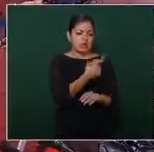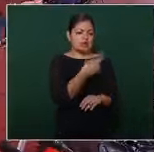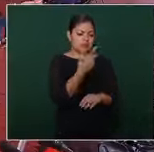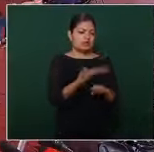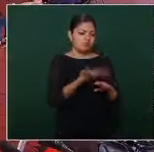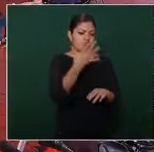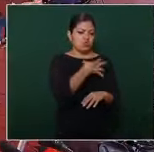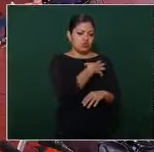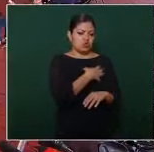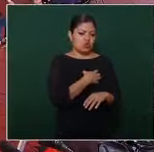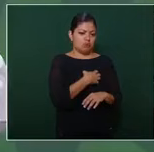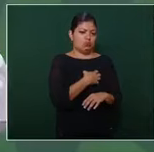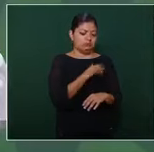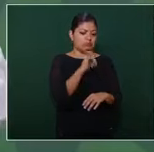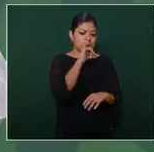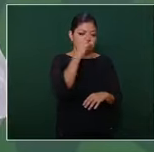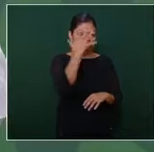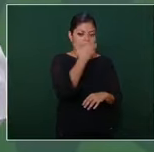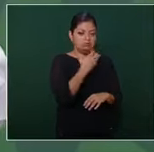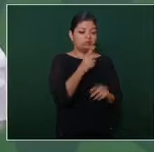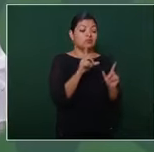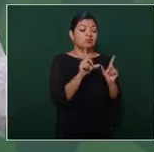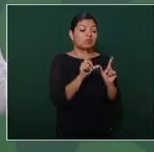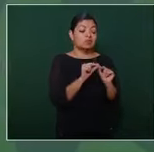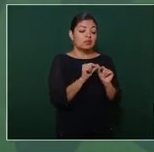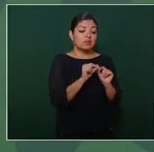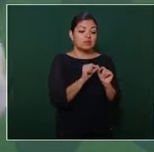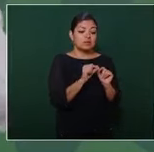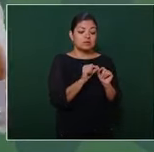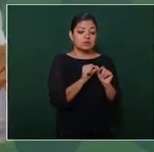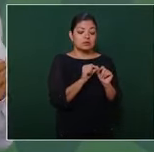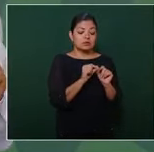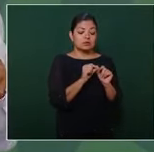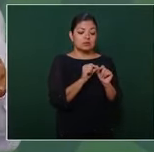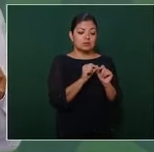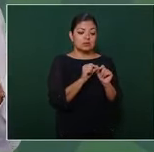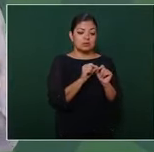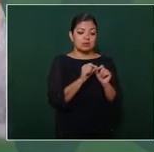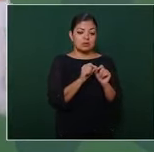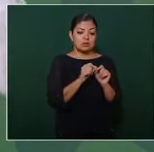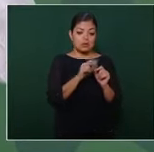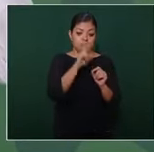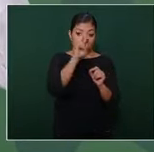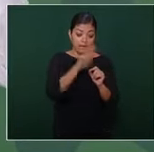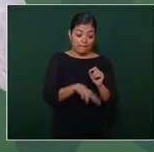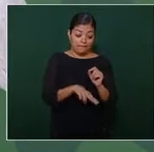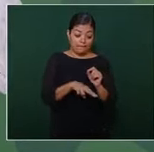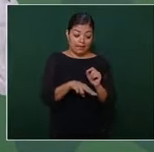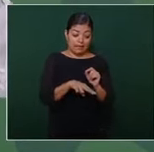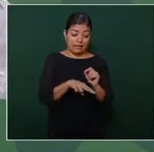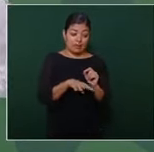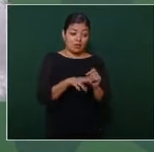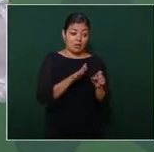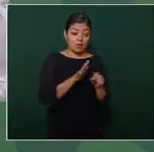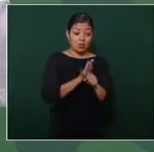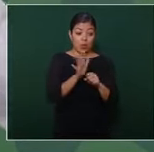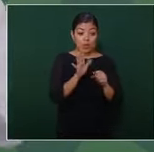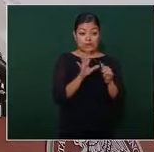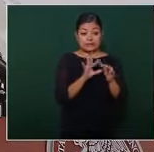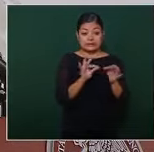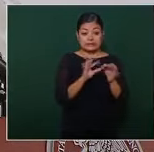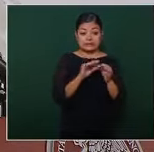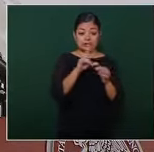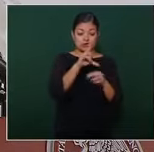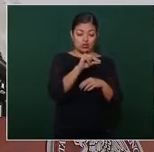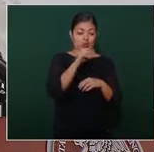doloroso y lamentable. Nada más que la verdadera doctrina, no lo olvide,